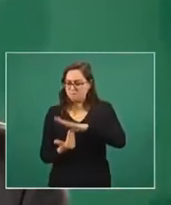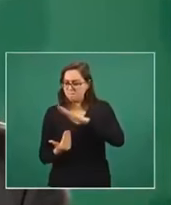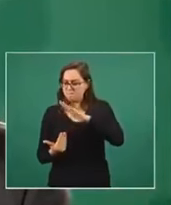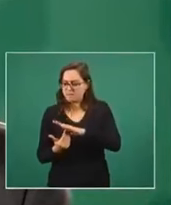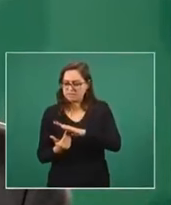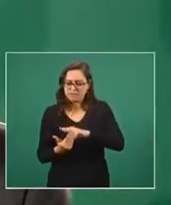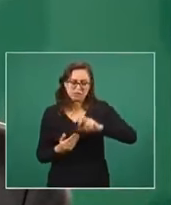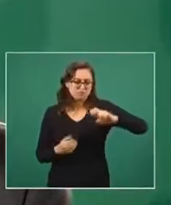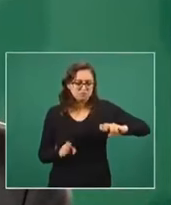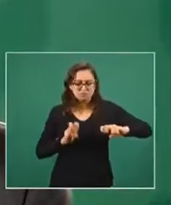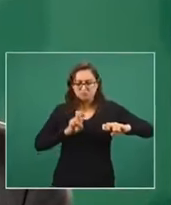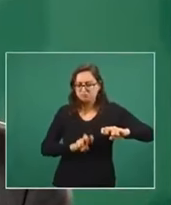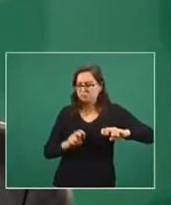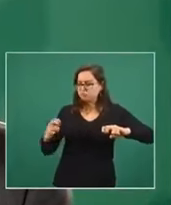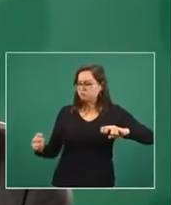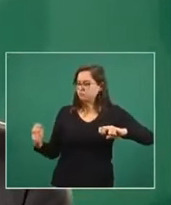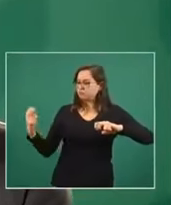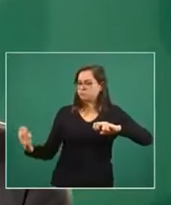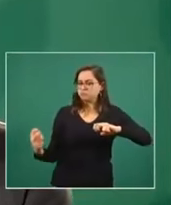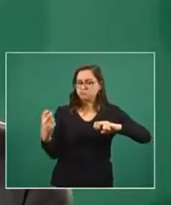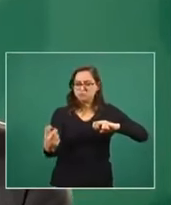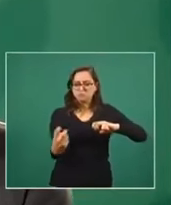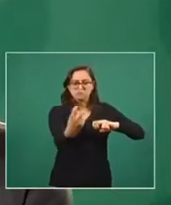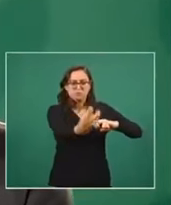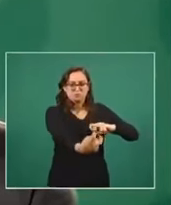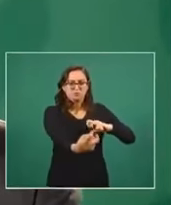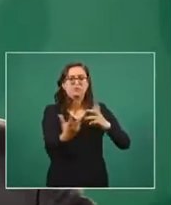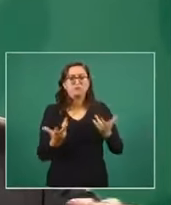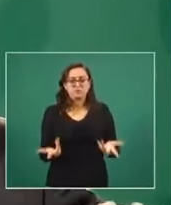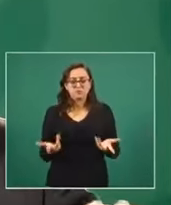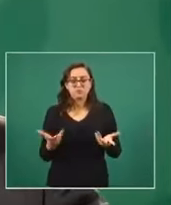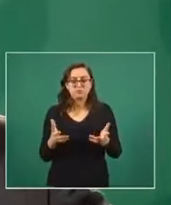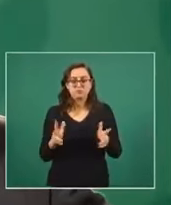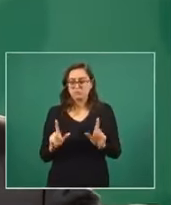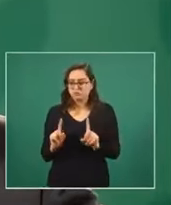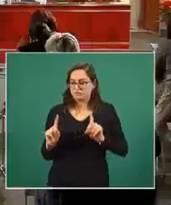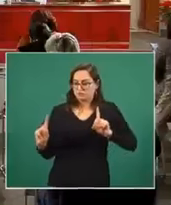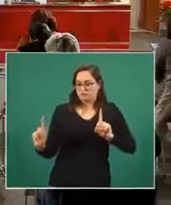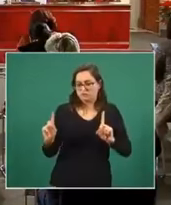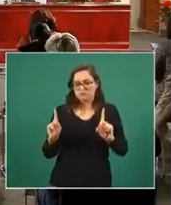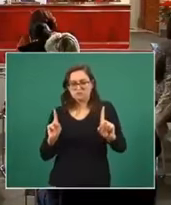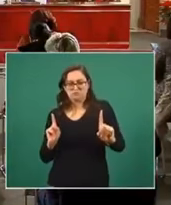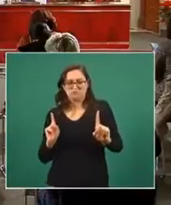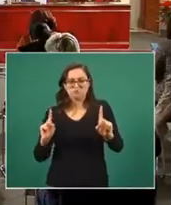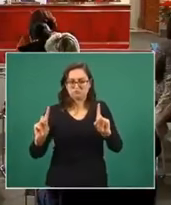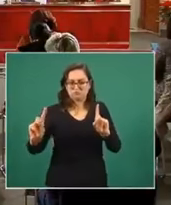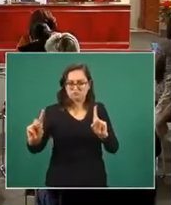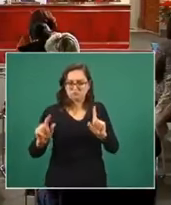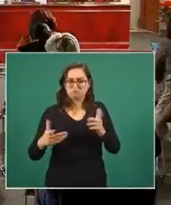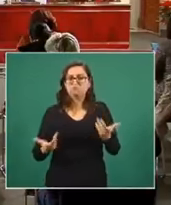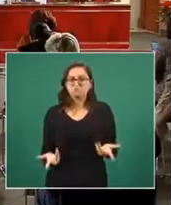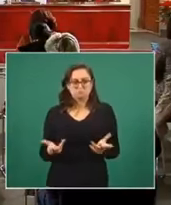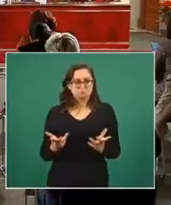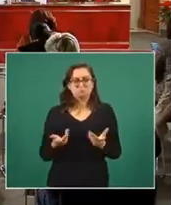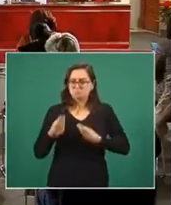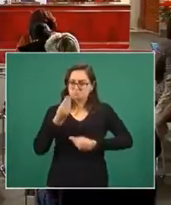una reunión obviamente con motivo del fin de año y cuidamos este tipo de aspectos y esto esperamos que lo haya